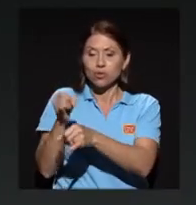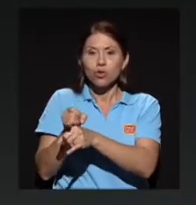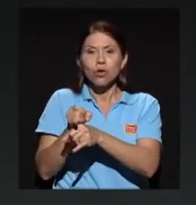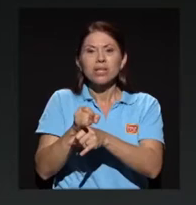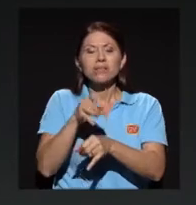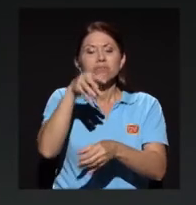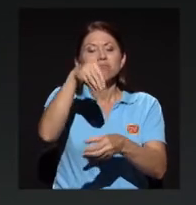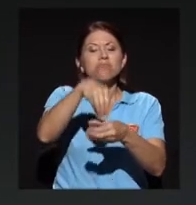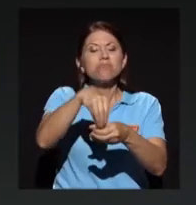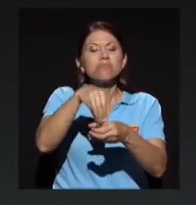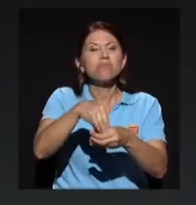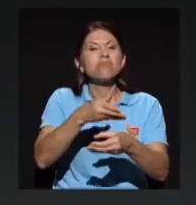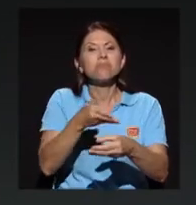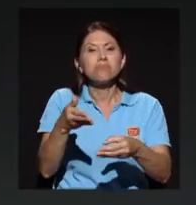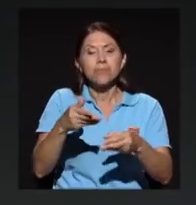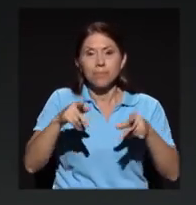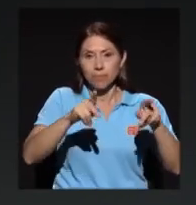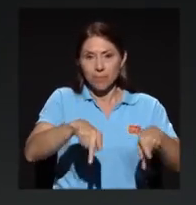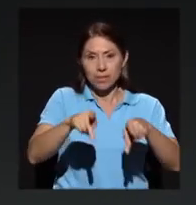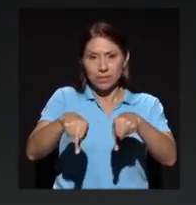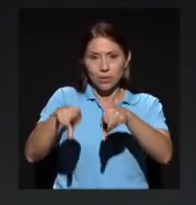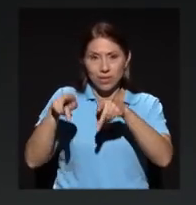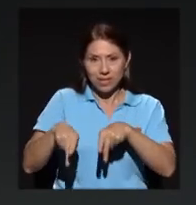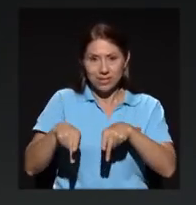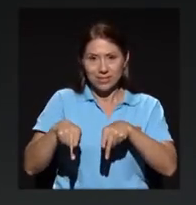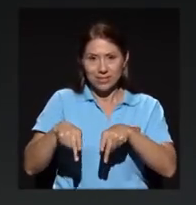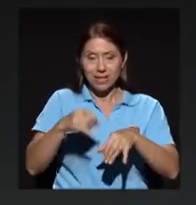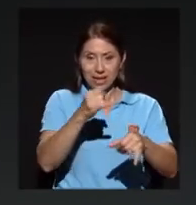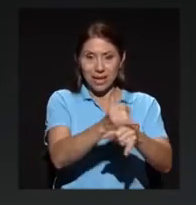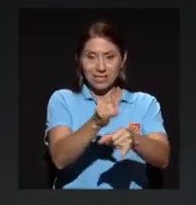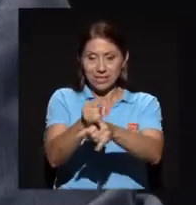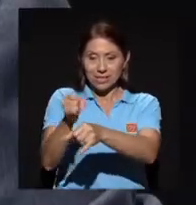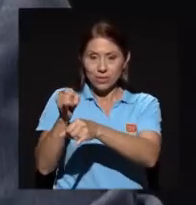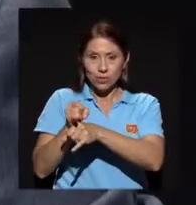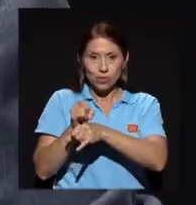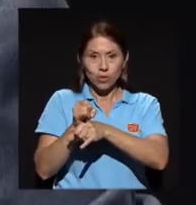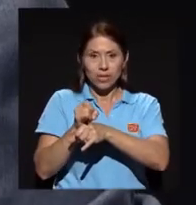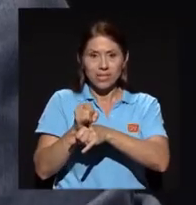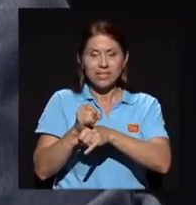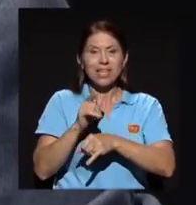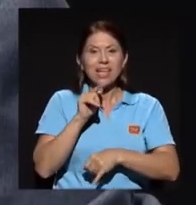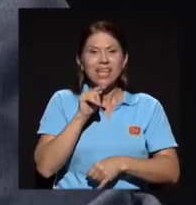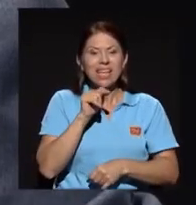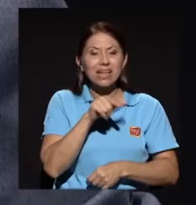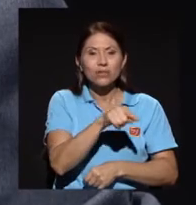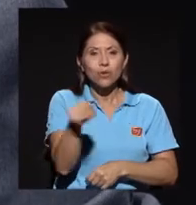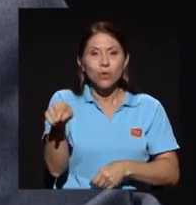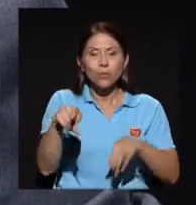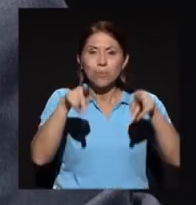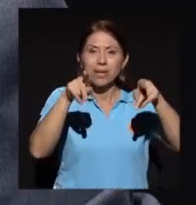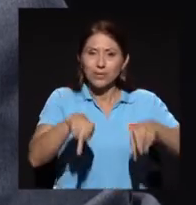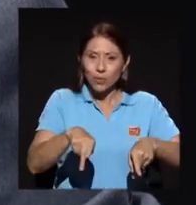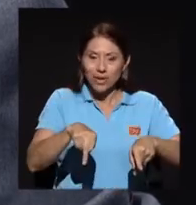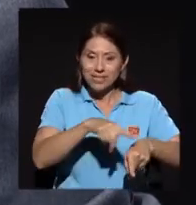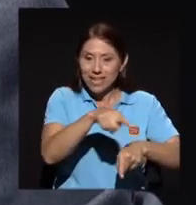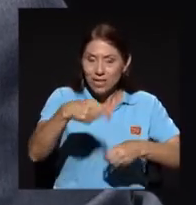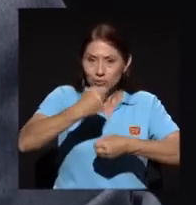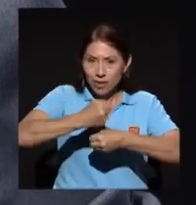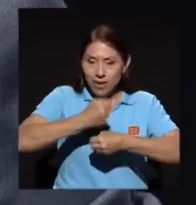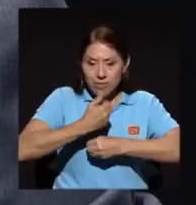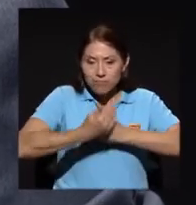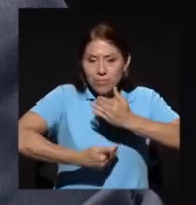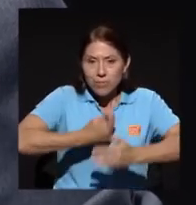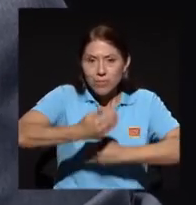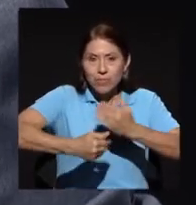Las instituciones son personas que gestionan las instituciones. Y realmente, si